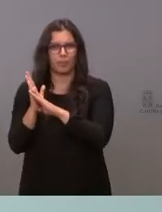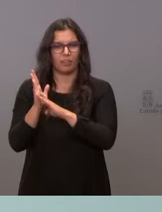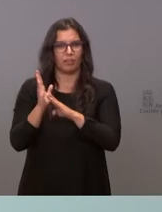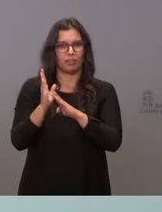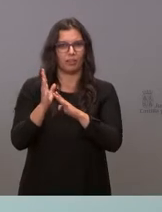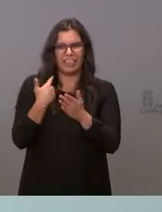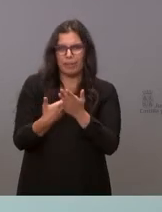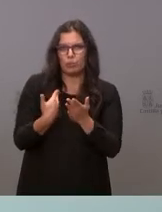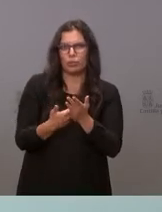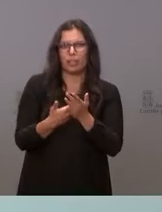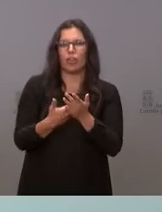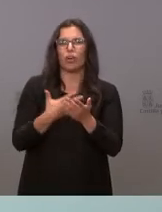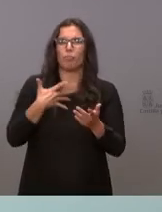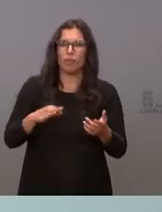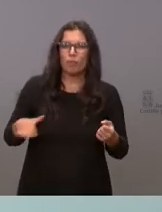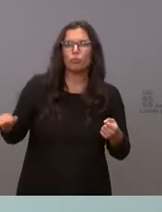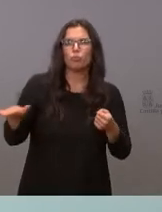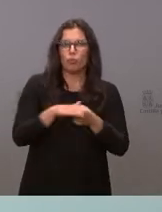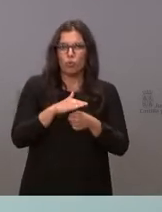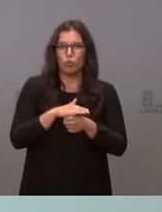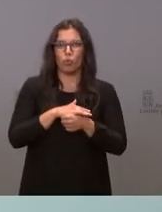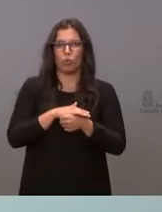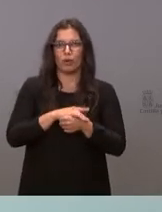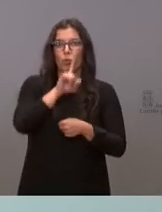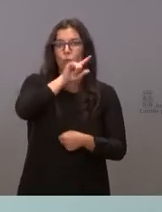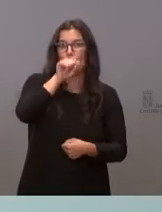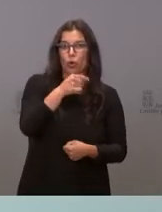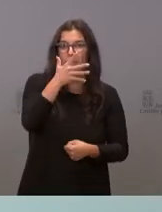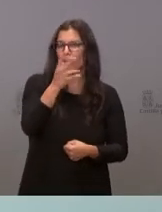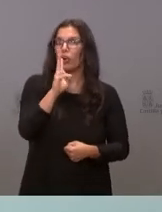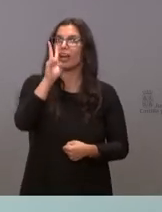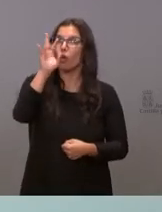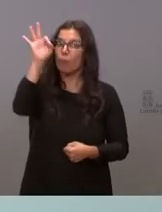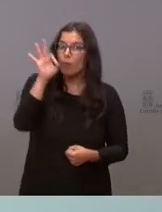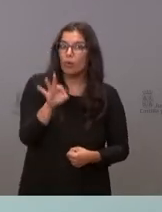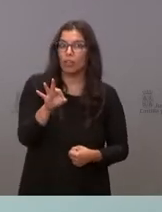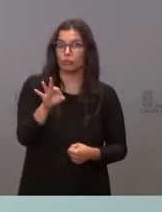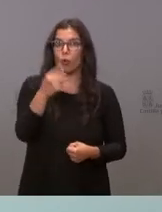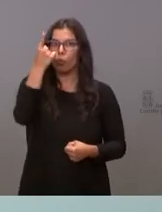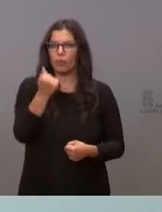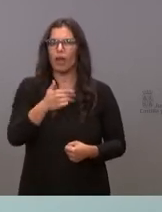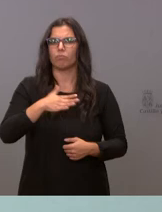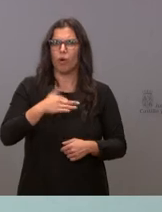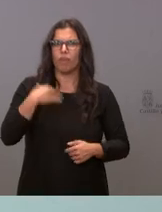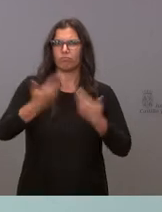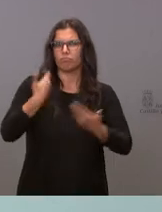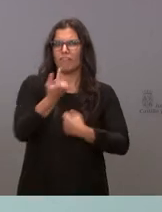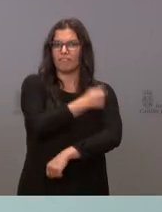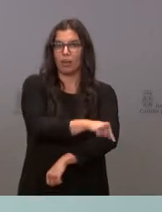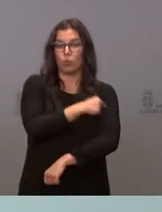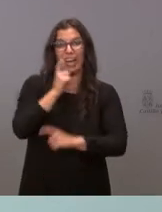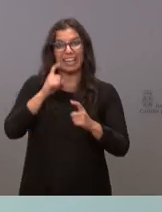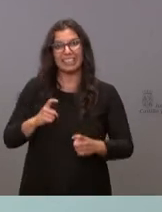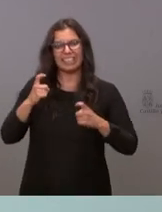demostrado ser capaces de llegar a vacunar más del 1,5, casi el 2% de nuestra población diaria, en vez de intentar utilizar